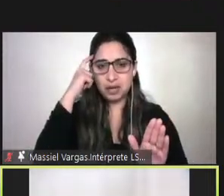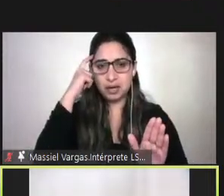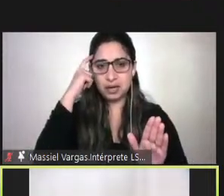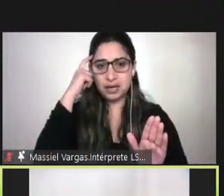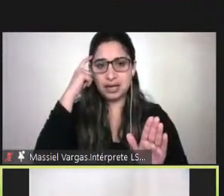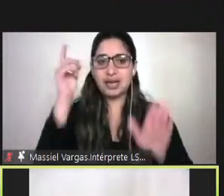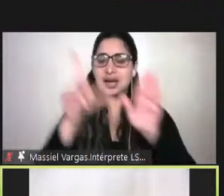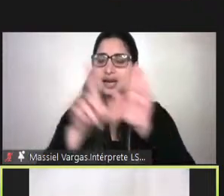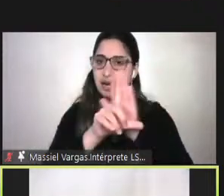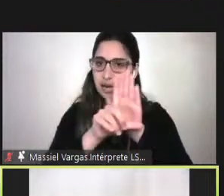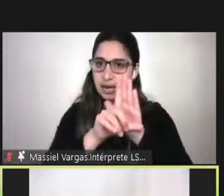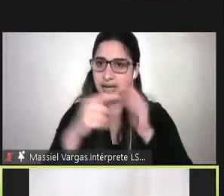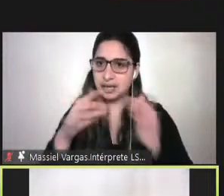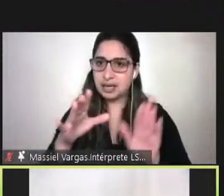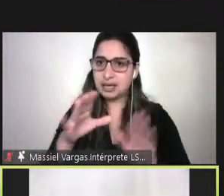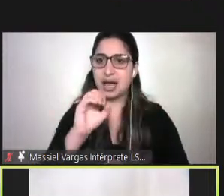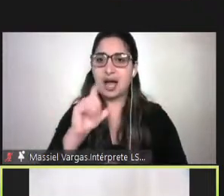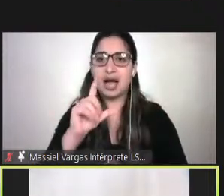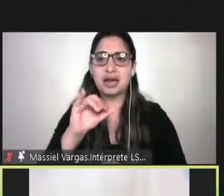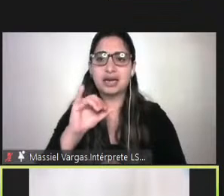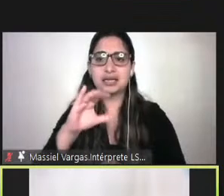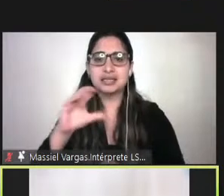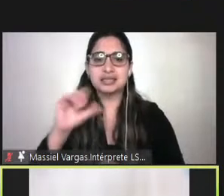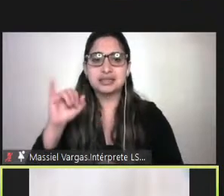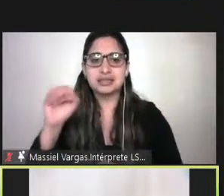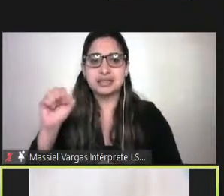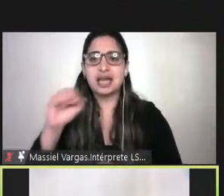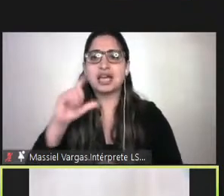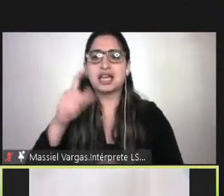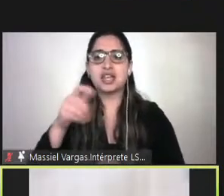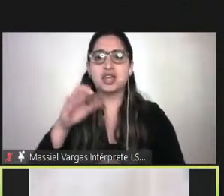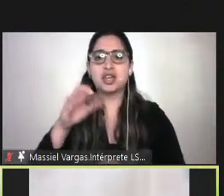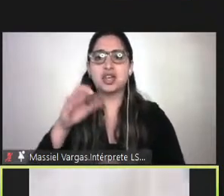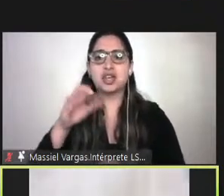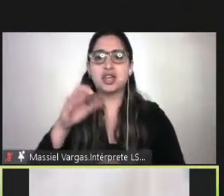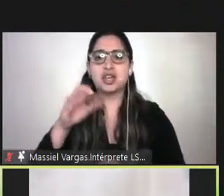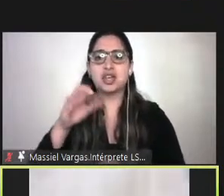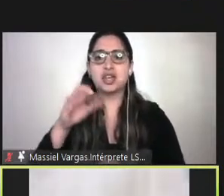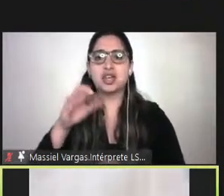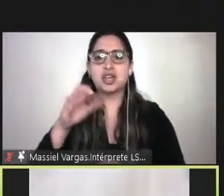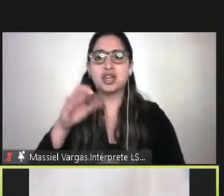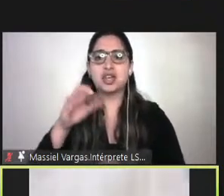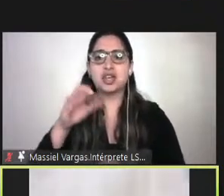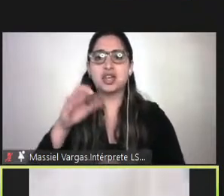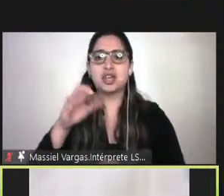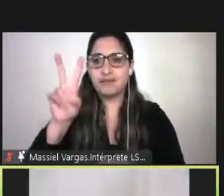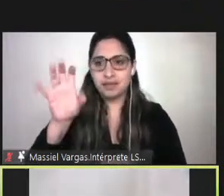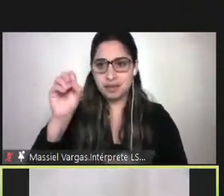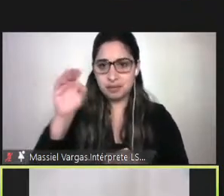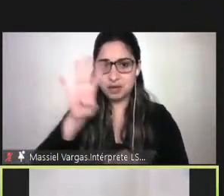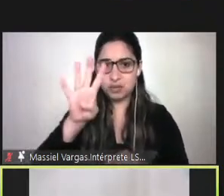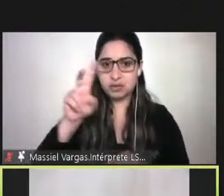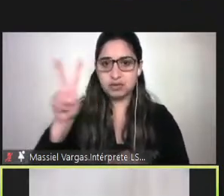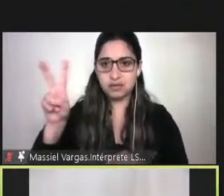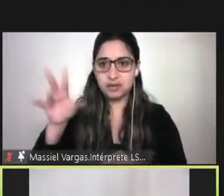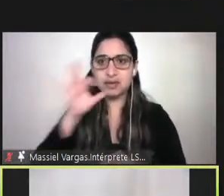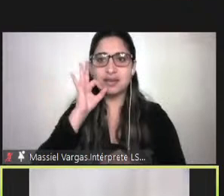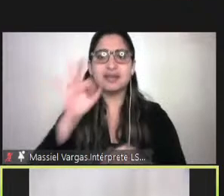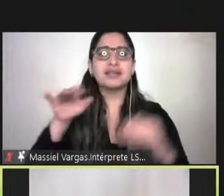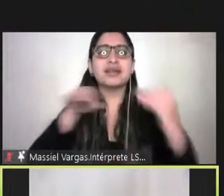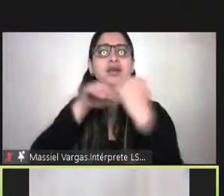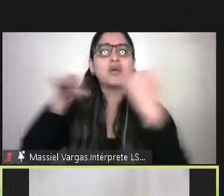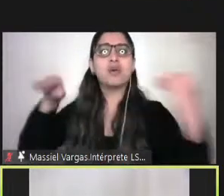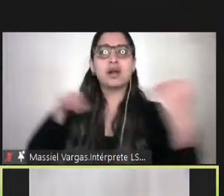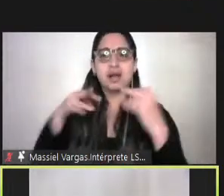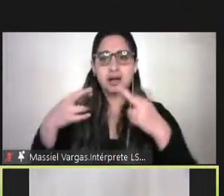ley que nos presentó Alicia Gioquina que es la 20.422 que establece la igualdad de oportunidades e inclusión social frente